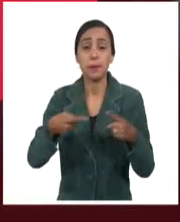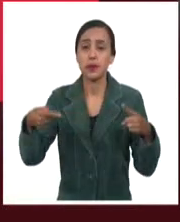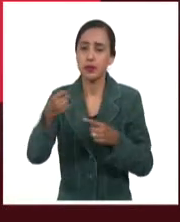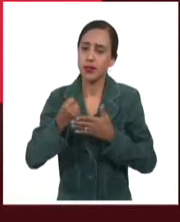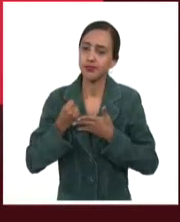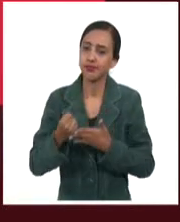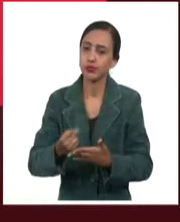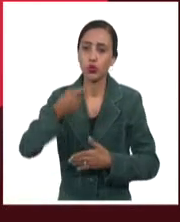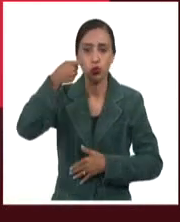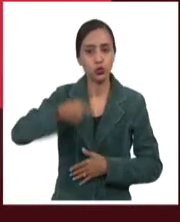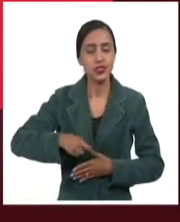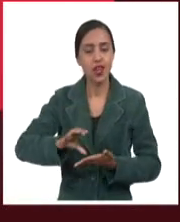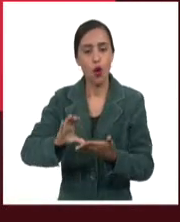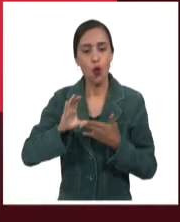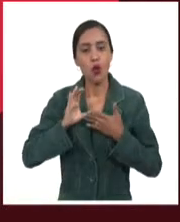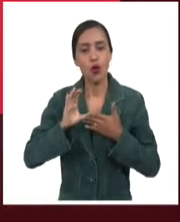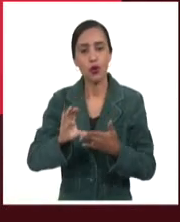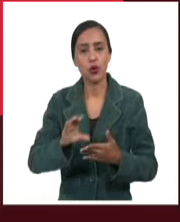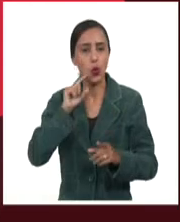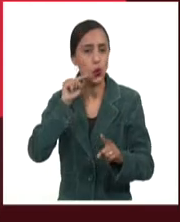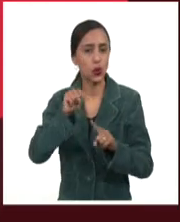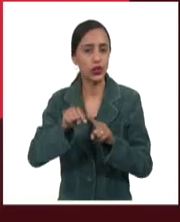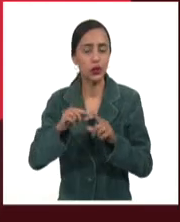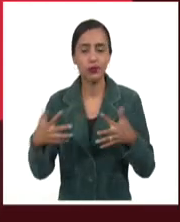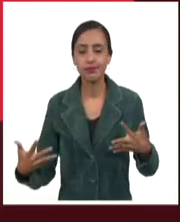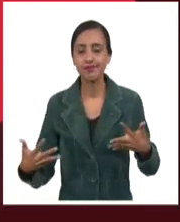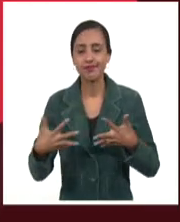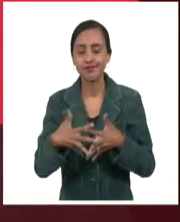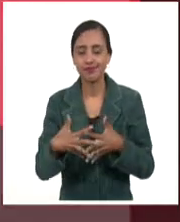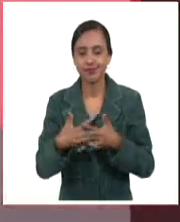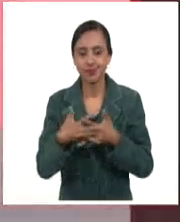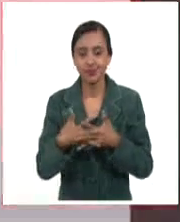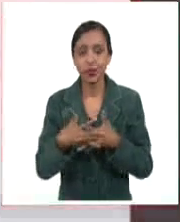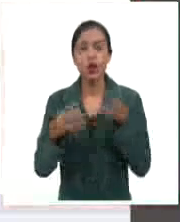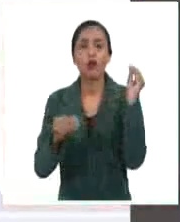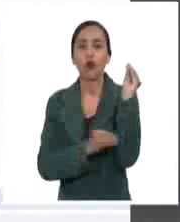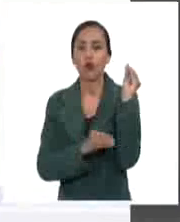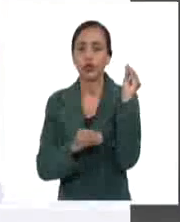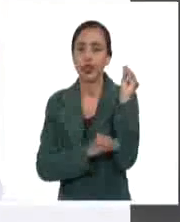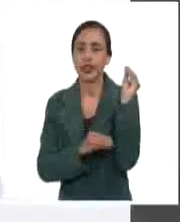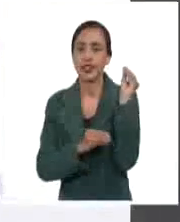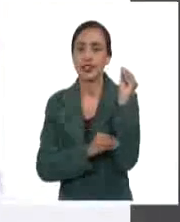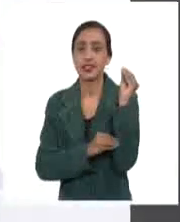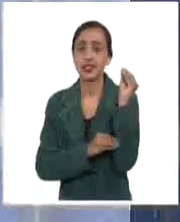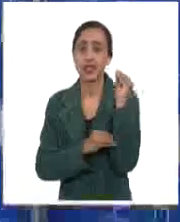la justicia y la cooperación con el propósito de unir las capacidades y fortalezas de los Estados miembros. ¡Gracias!